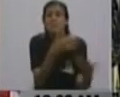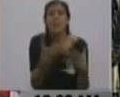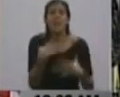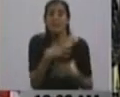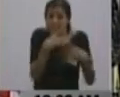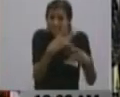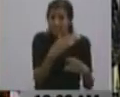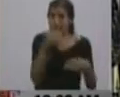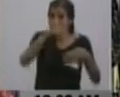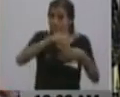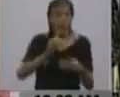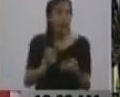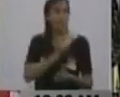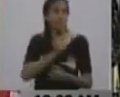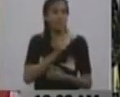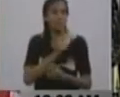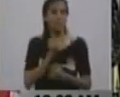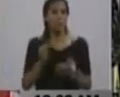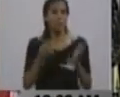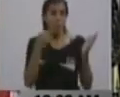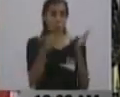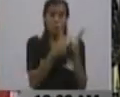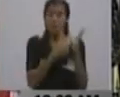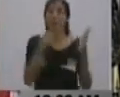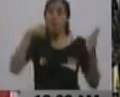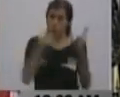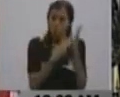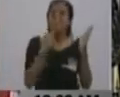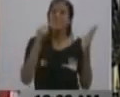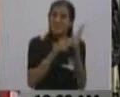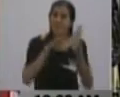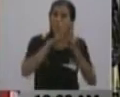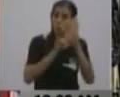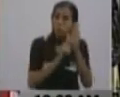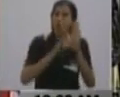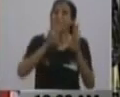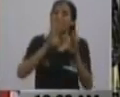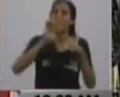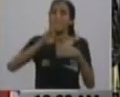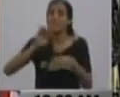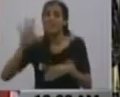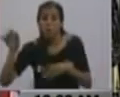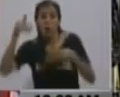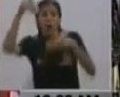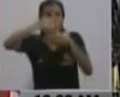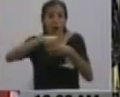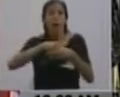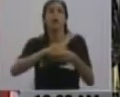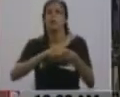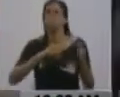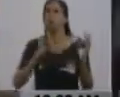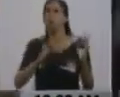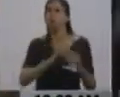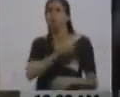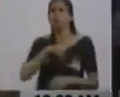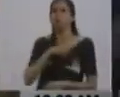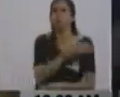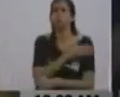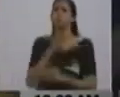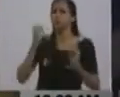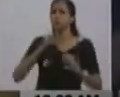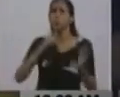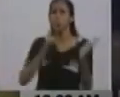aprovechando la figura del referéndum, que es constitucional, para decir, mira, estos están apegados a la ley, a la Constitución.